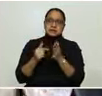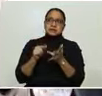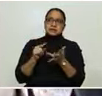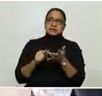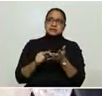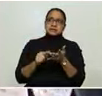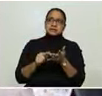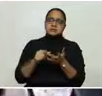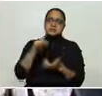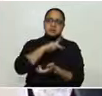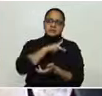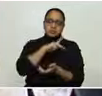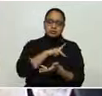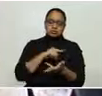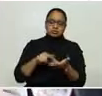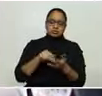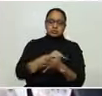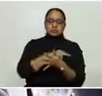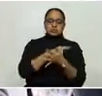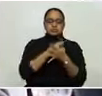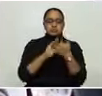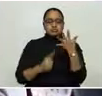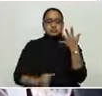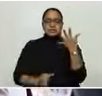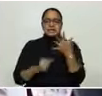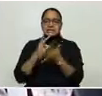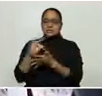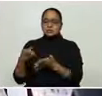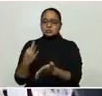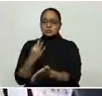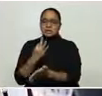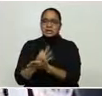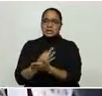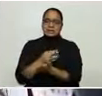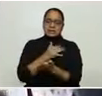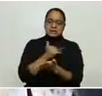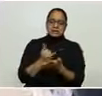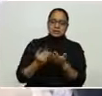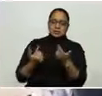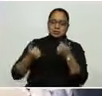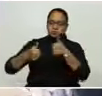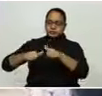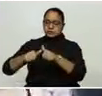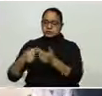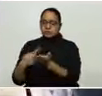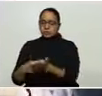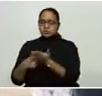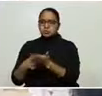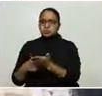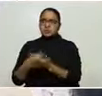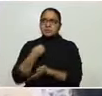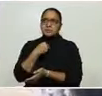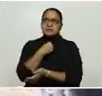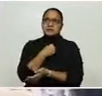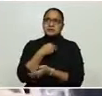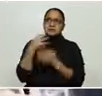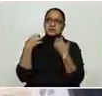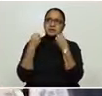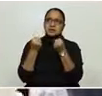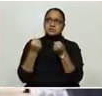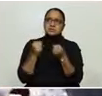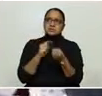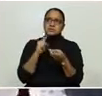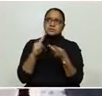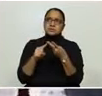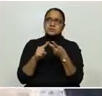en San Pedro Sula hay diversidad de opiniones aquí en Tegucigalpa y queremos unificar así una meta de la Secretaría, unificar ese criterio,